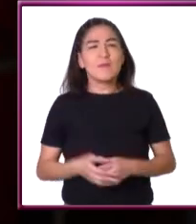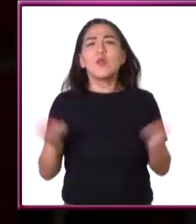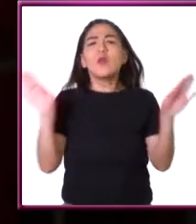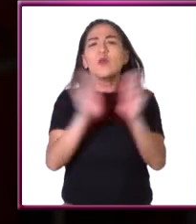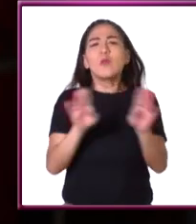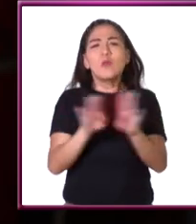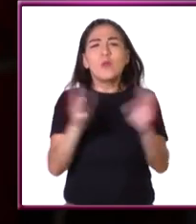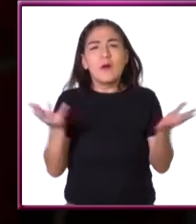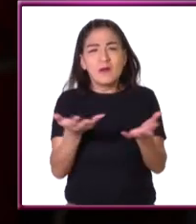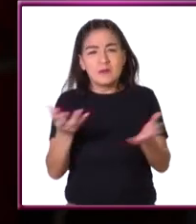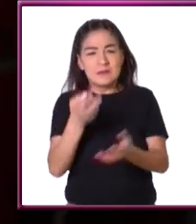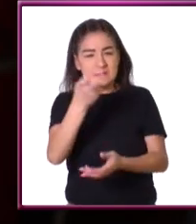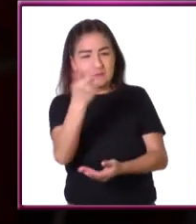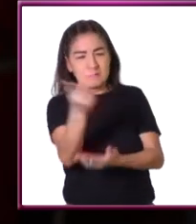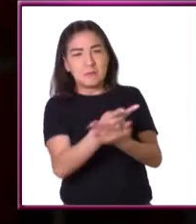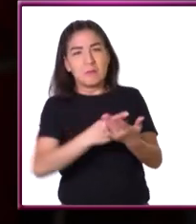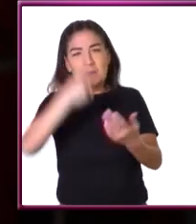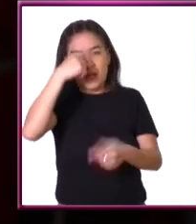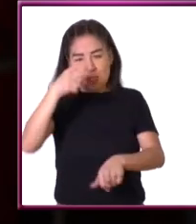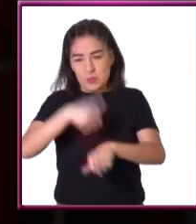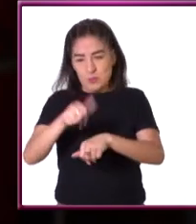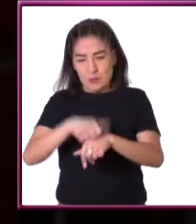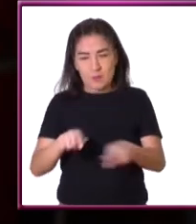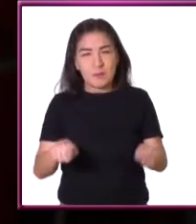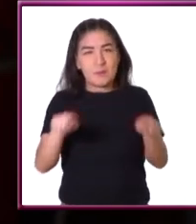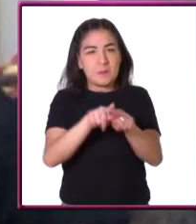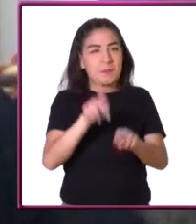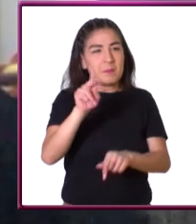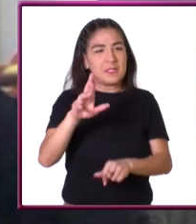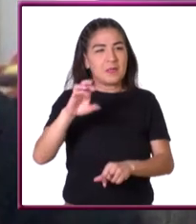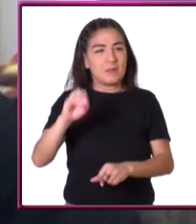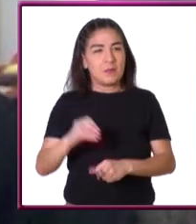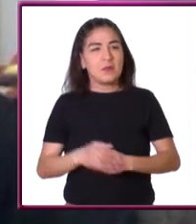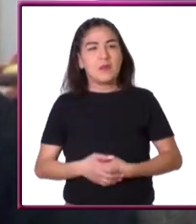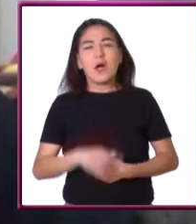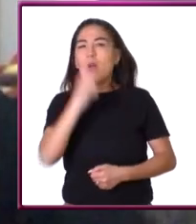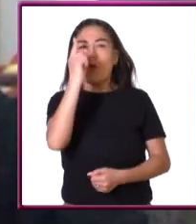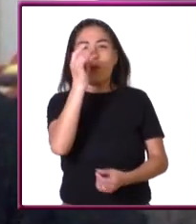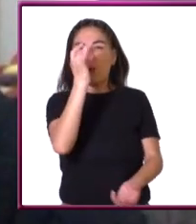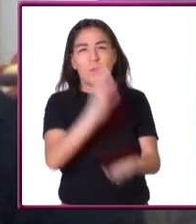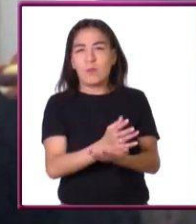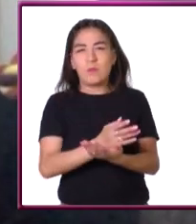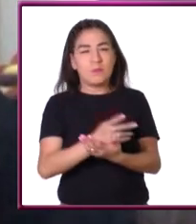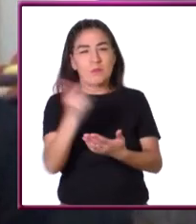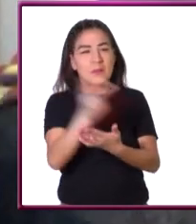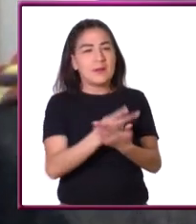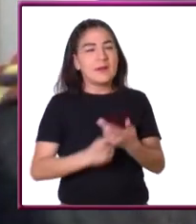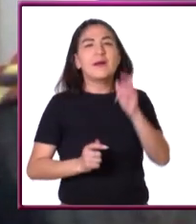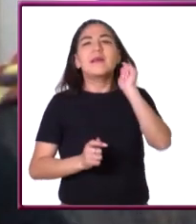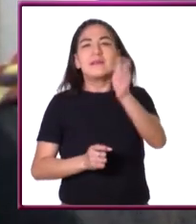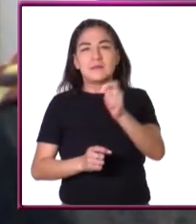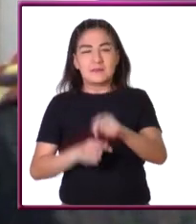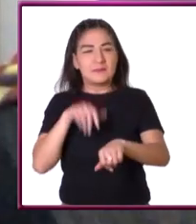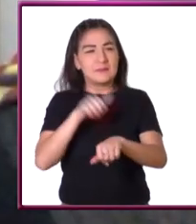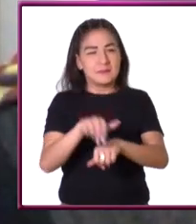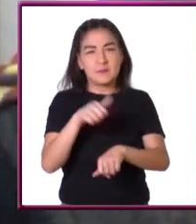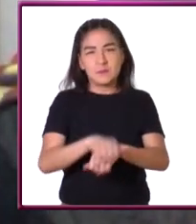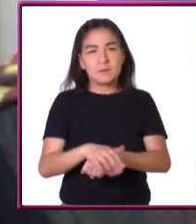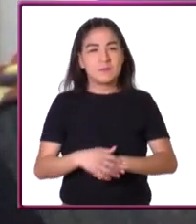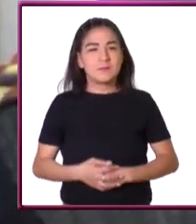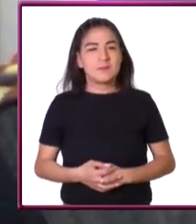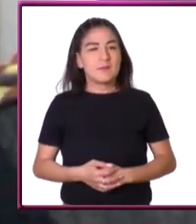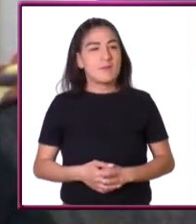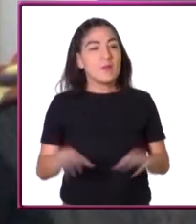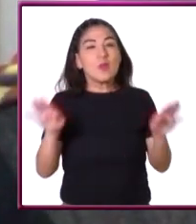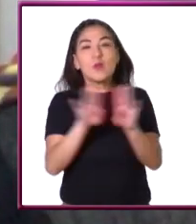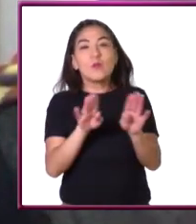¿cómo se hizo el programa para calcular un número primo? Bueno, no nada más es un solo programa. Aquí lo interesante que son los números